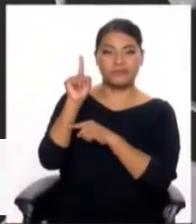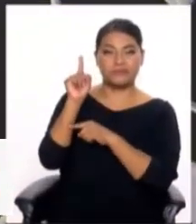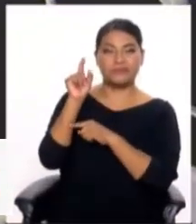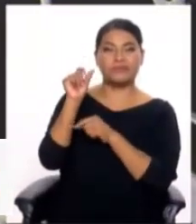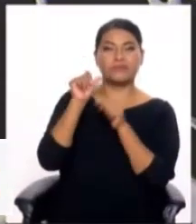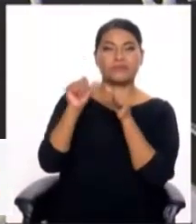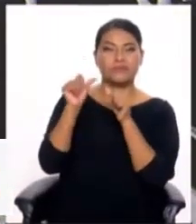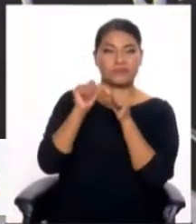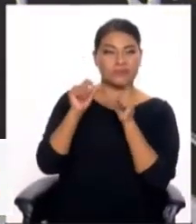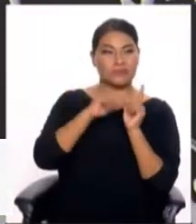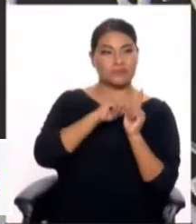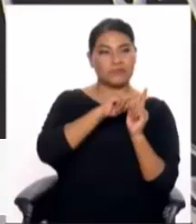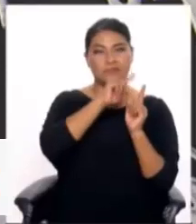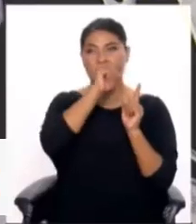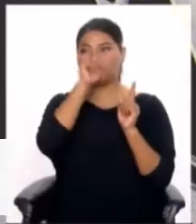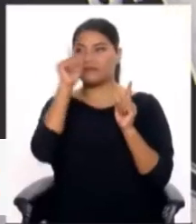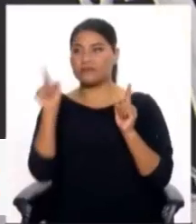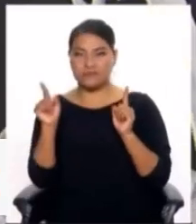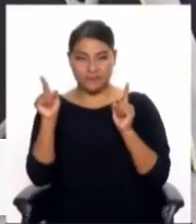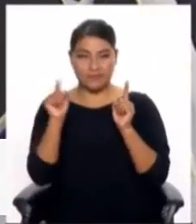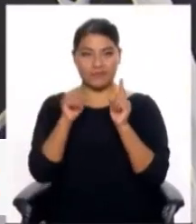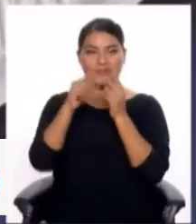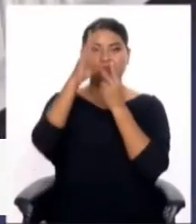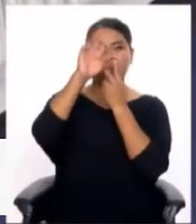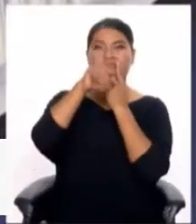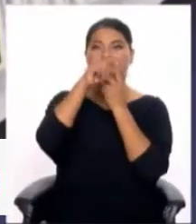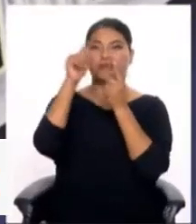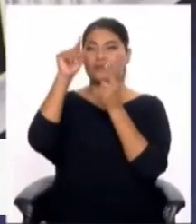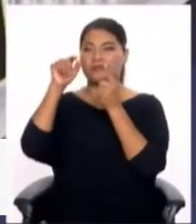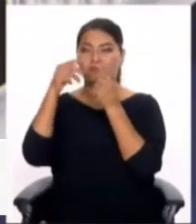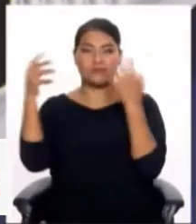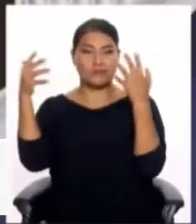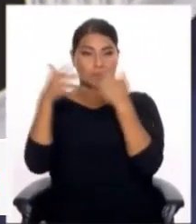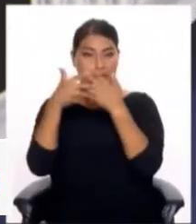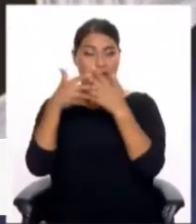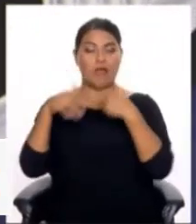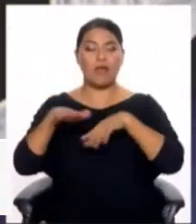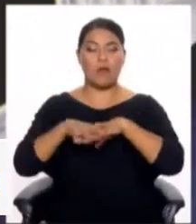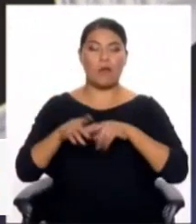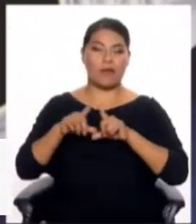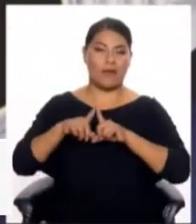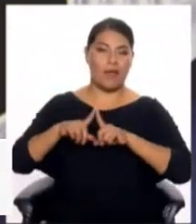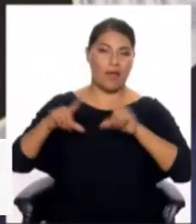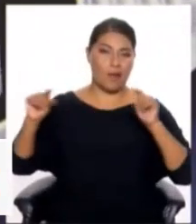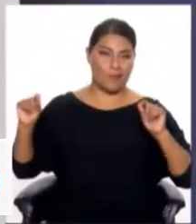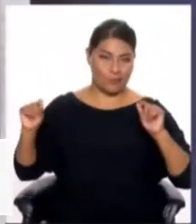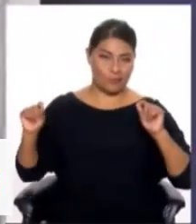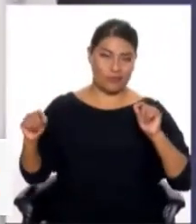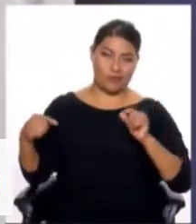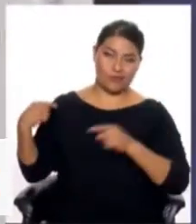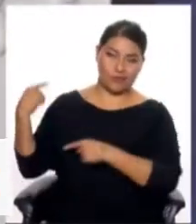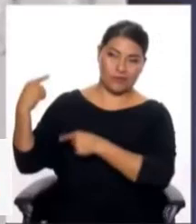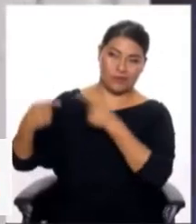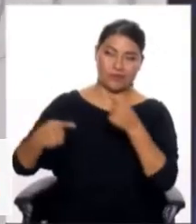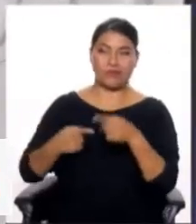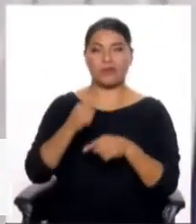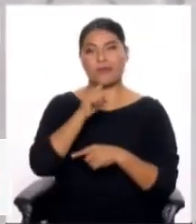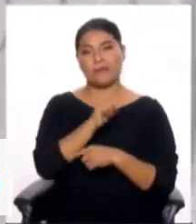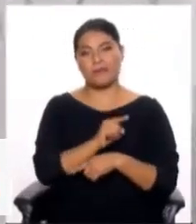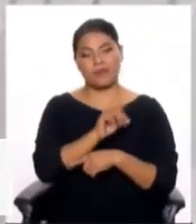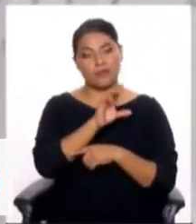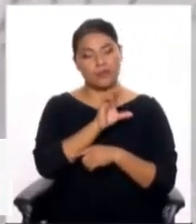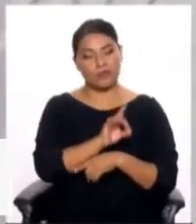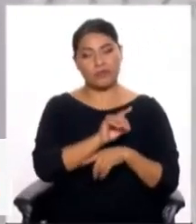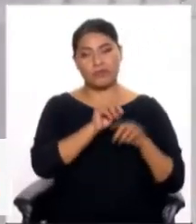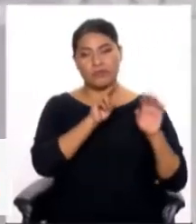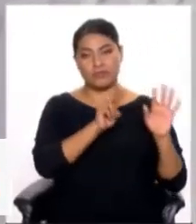relaciones diplomáticas y 150 aniversario, Perú-Japón, además de los años 1873